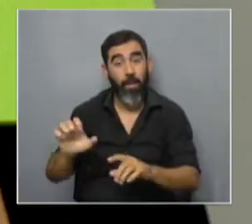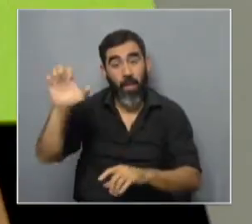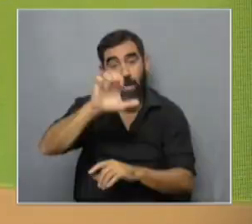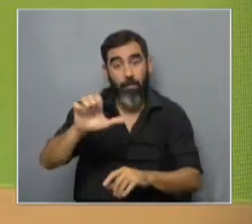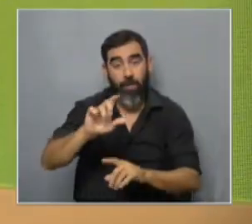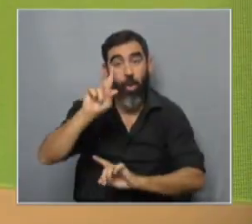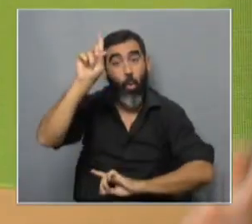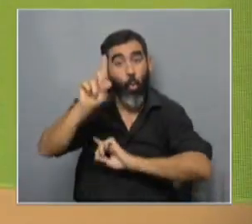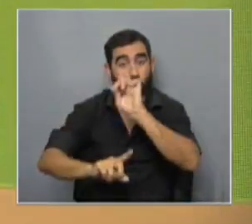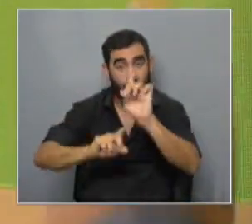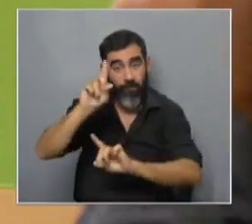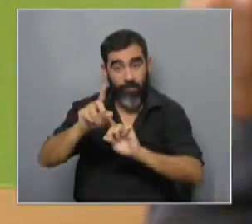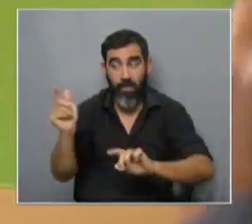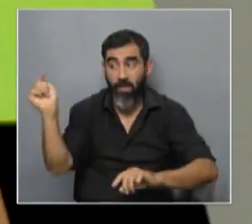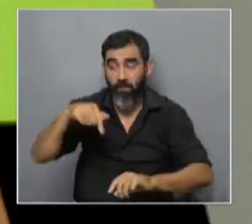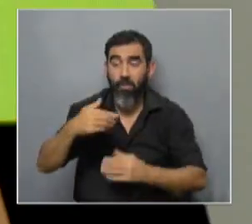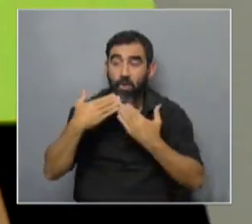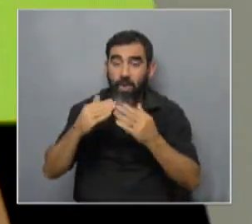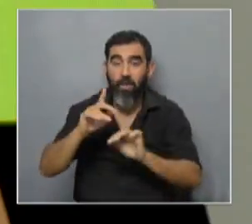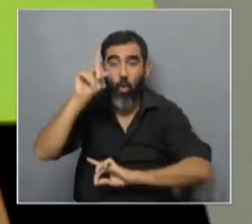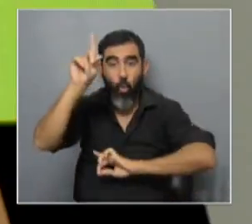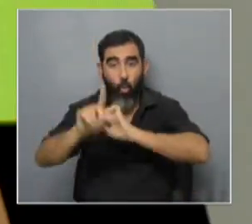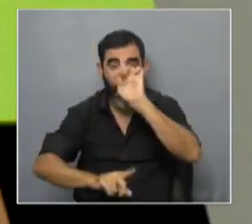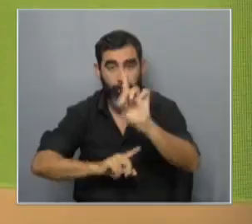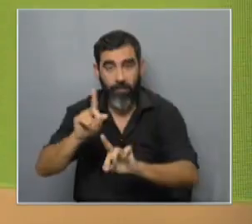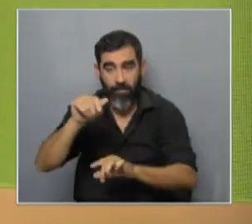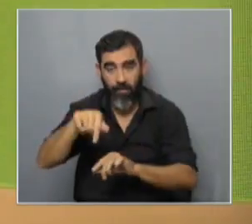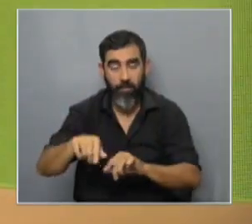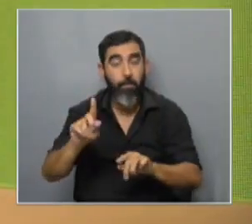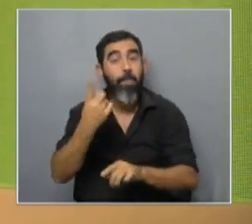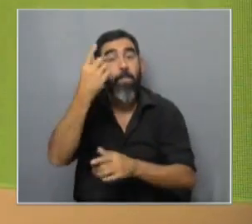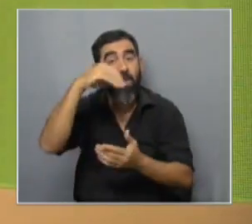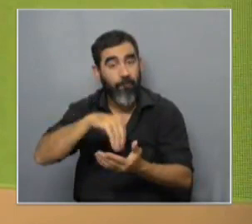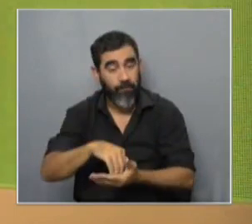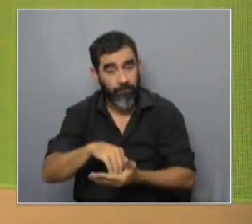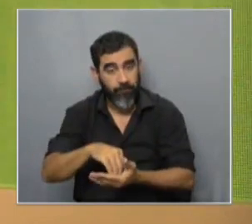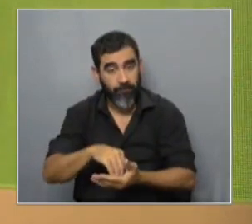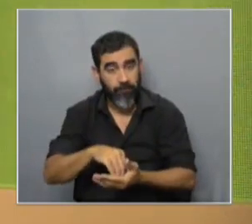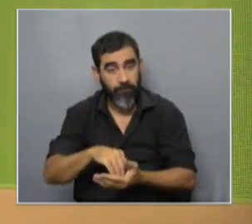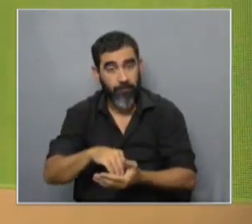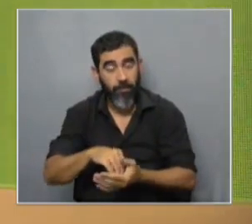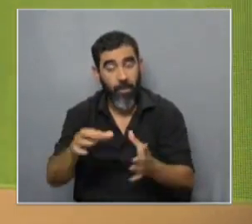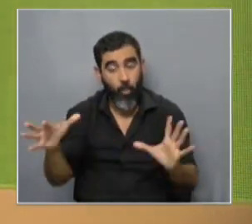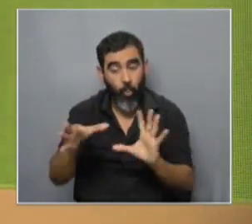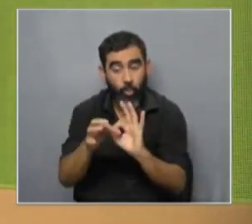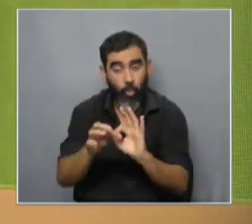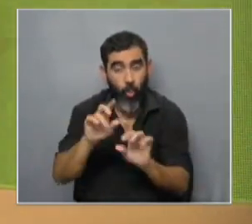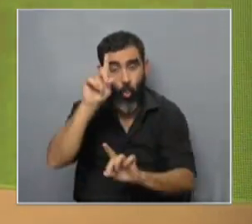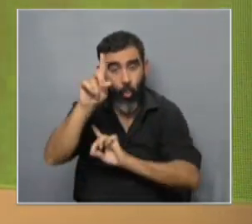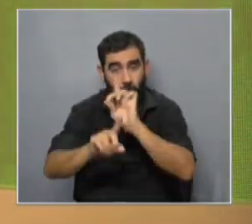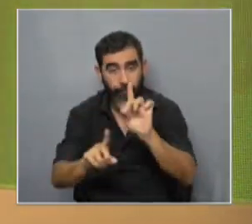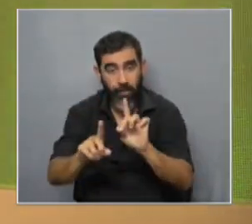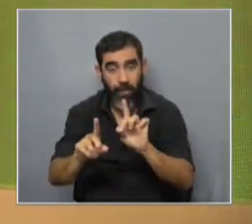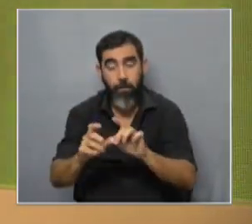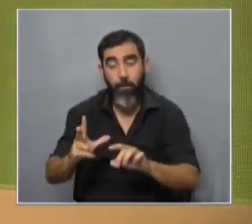universitaria de una empresa que surgió de origen universitario la primera vez que fue una unión entre la UDELAR y